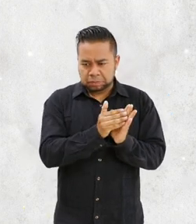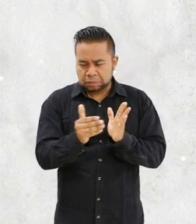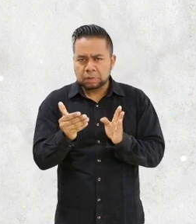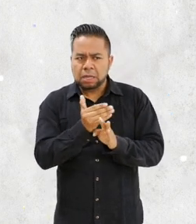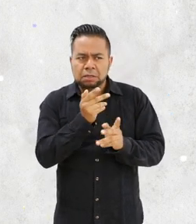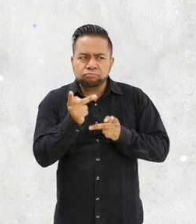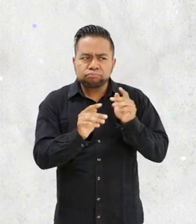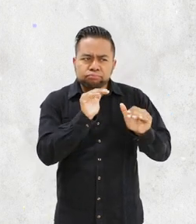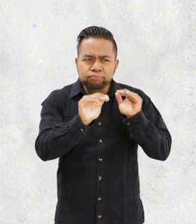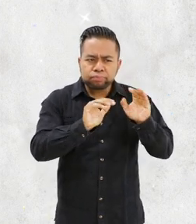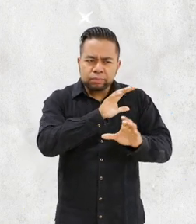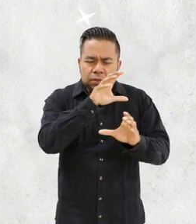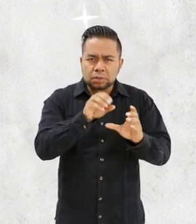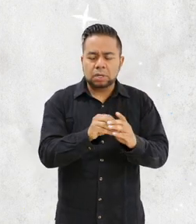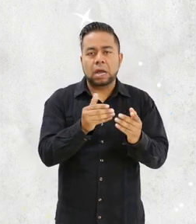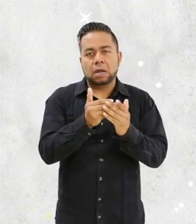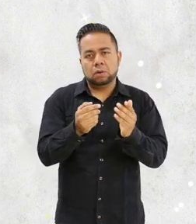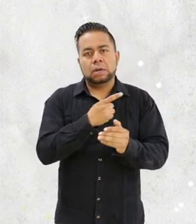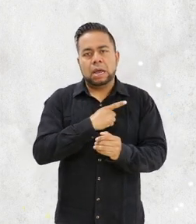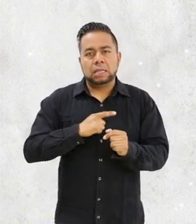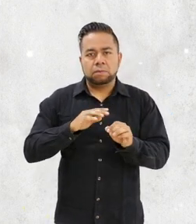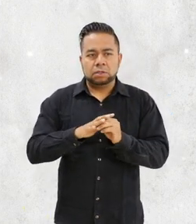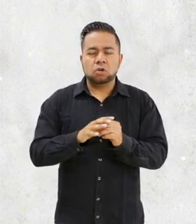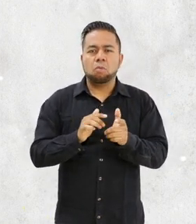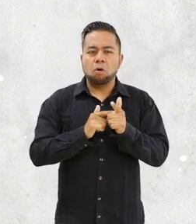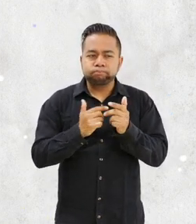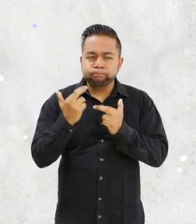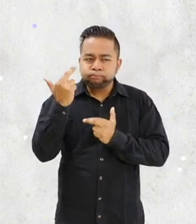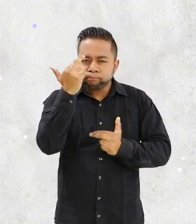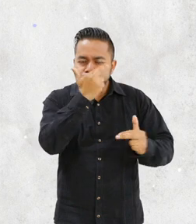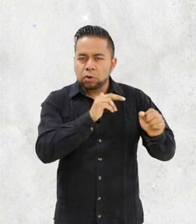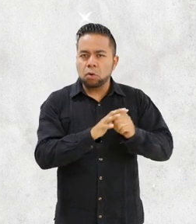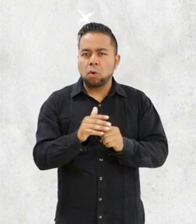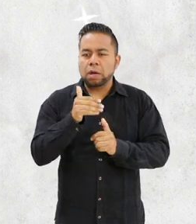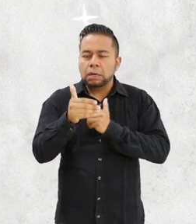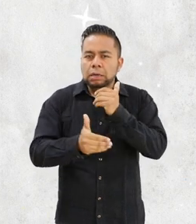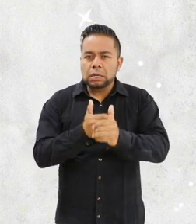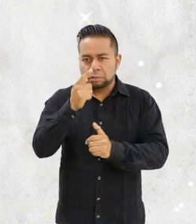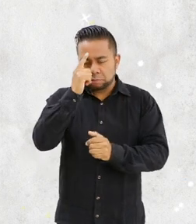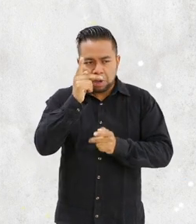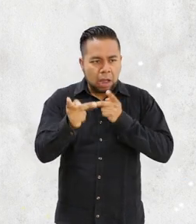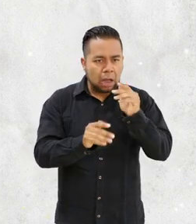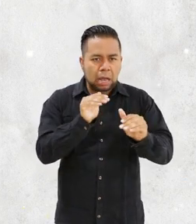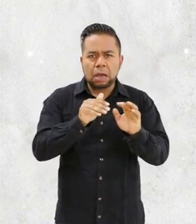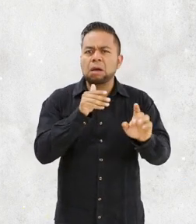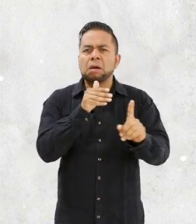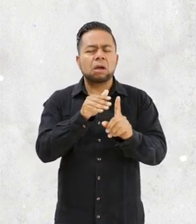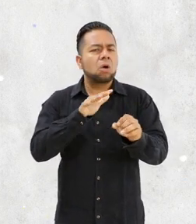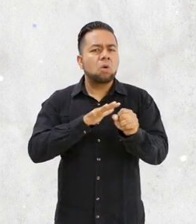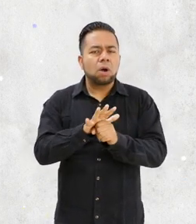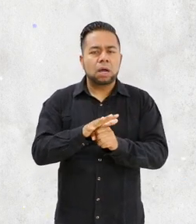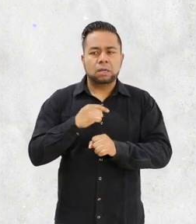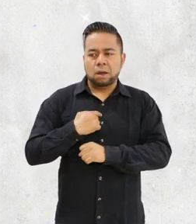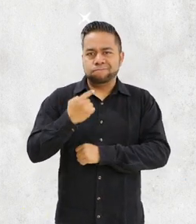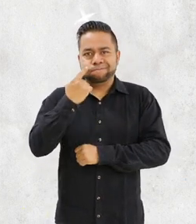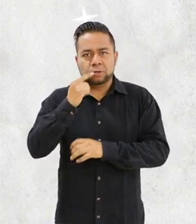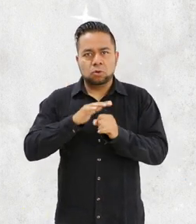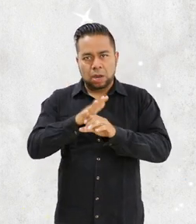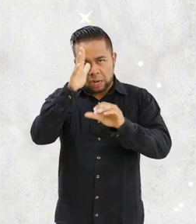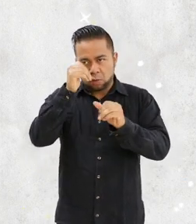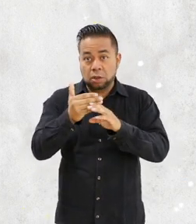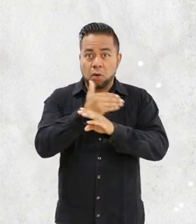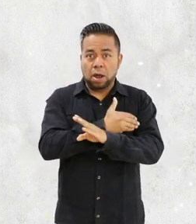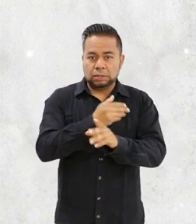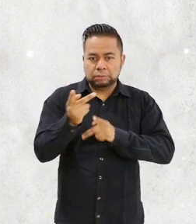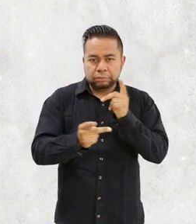consultiva, debe iniciar la etapa de seguimiento o verificación del proceso de consulta, cuyo objeto es verificar que los acuerdos